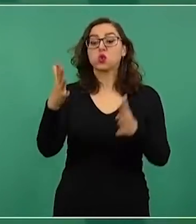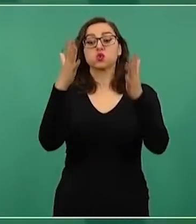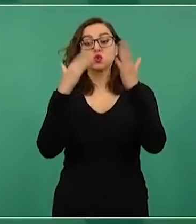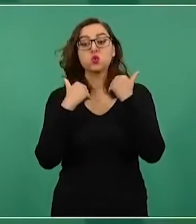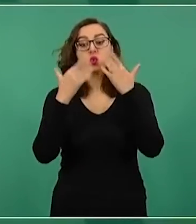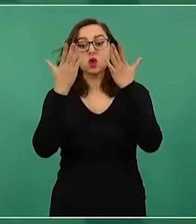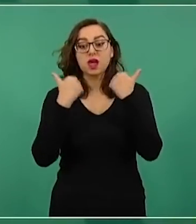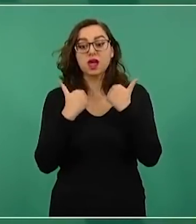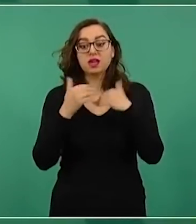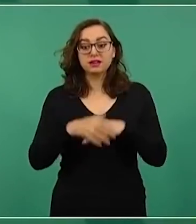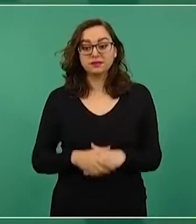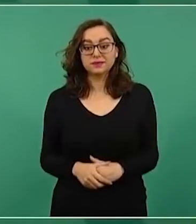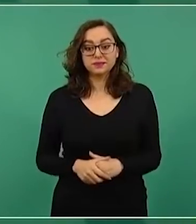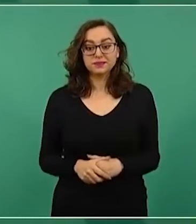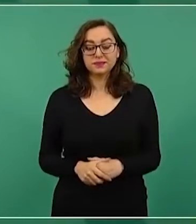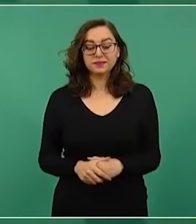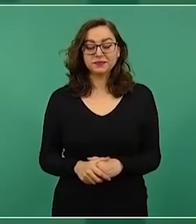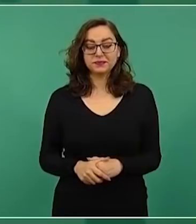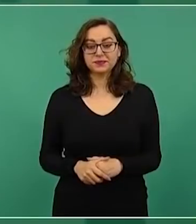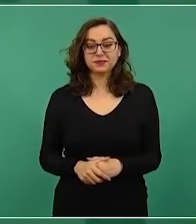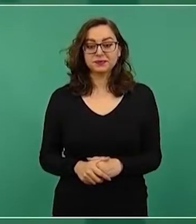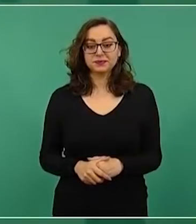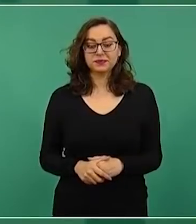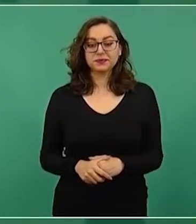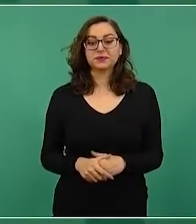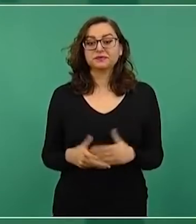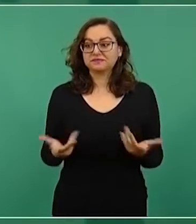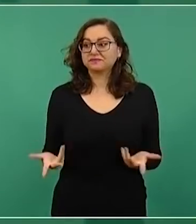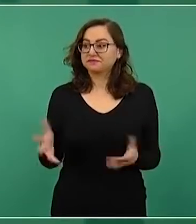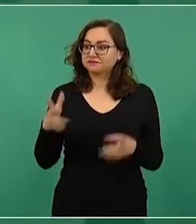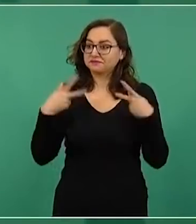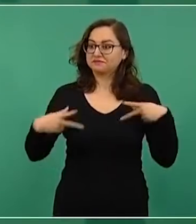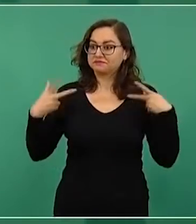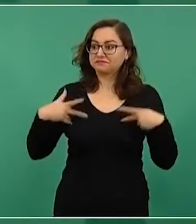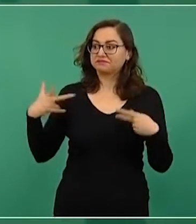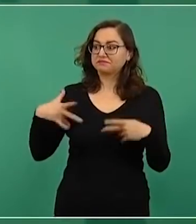no hay pobreza.